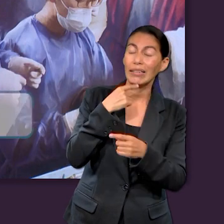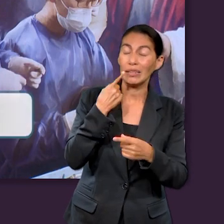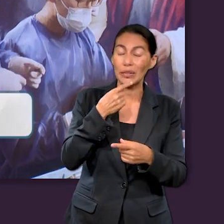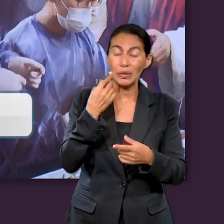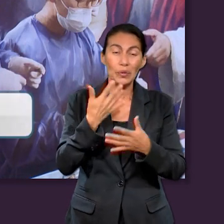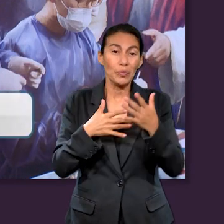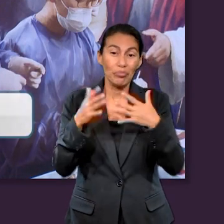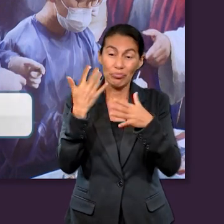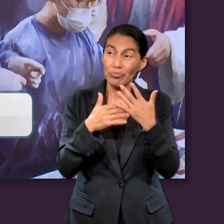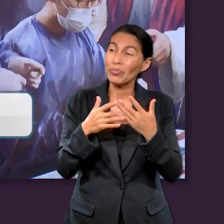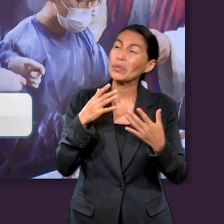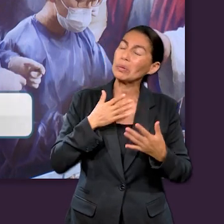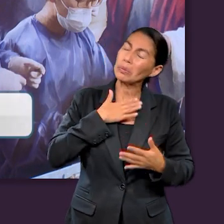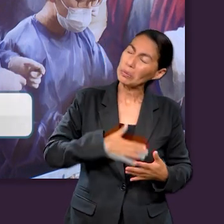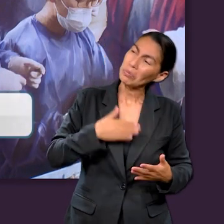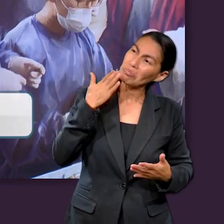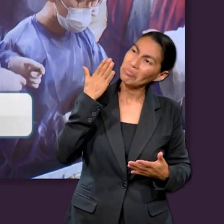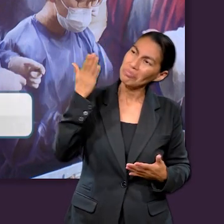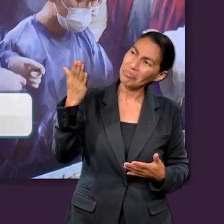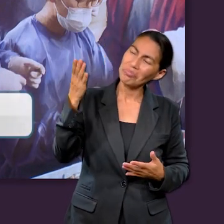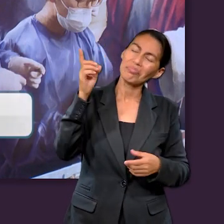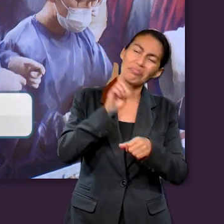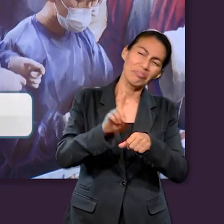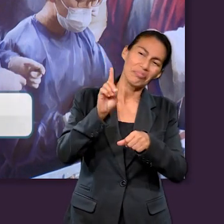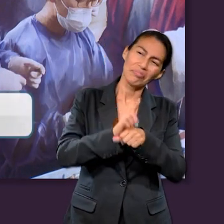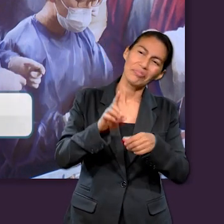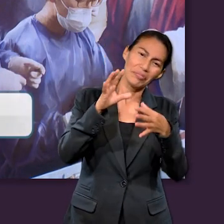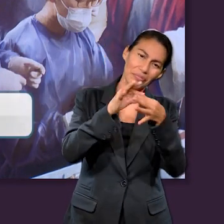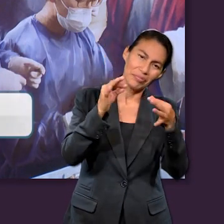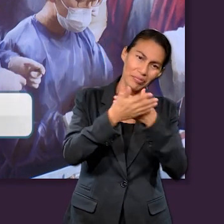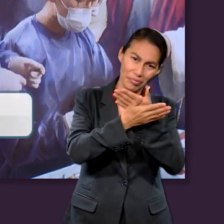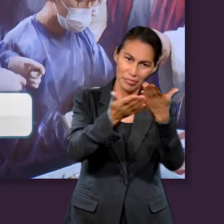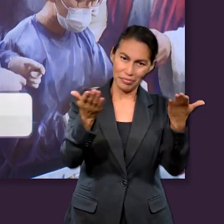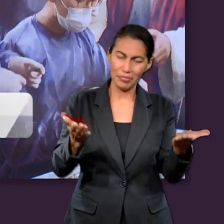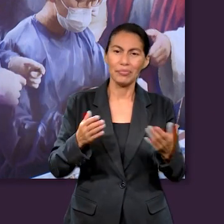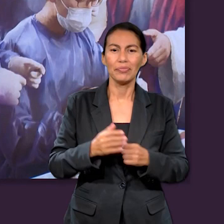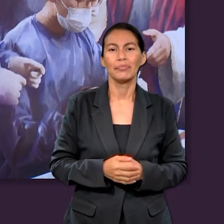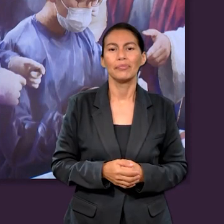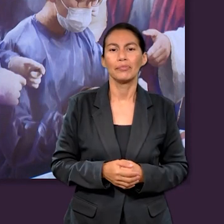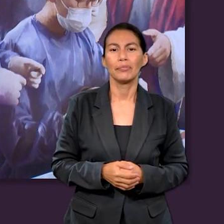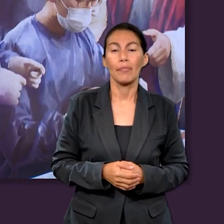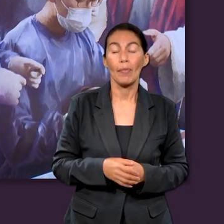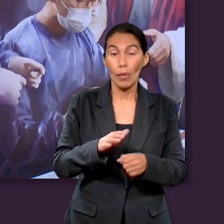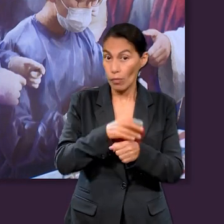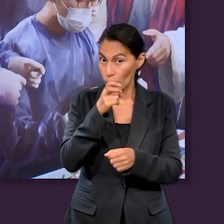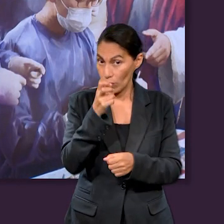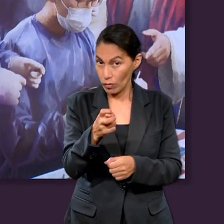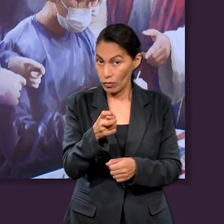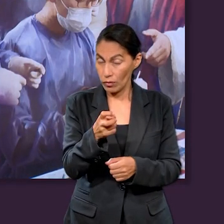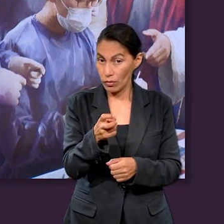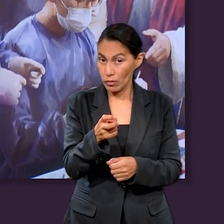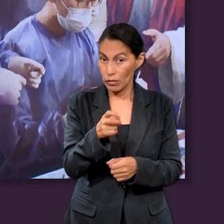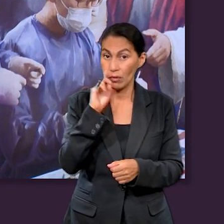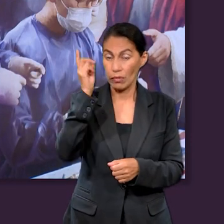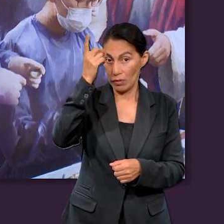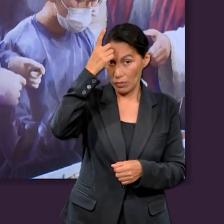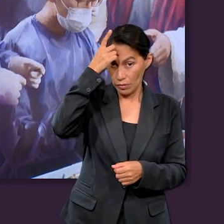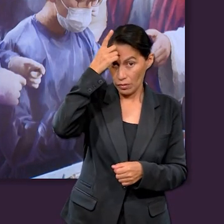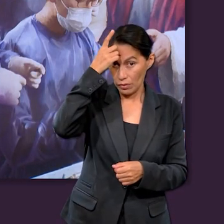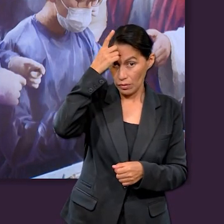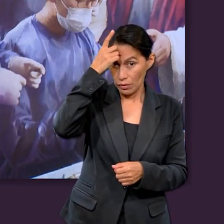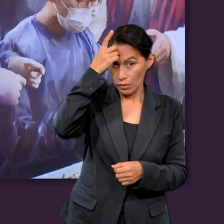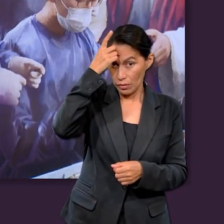Mis labios se alegrarán cuando cante. Mi lengua hablará también de tu justicia todo el día. O sea que,